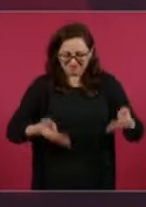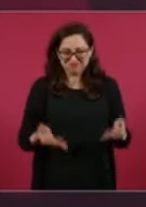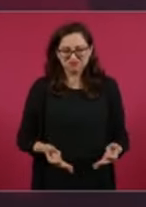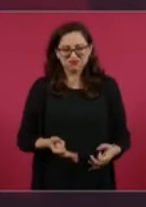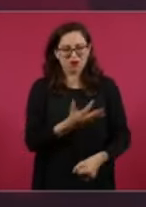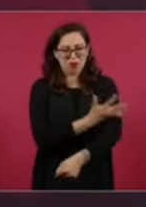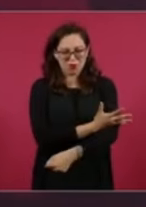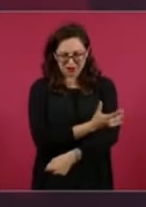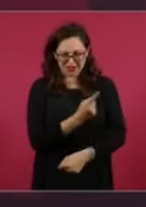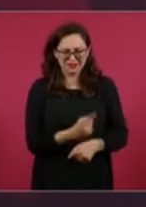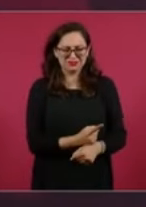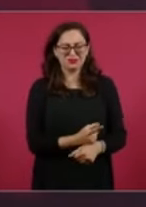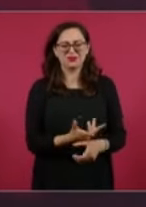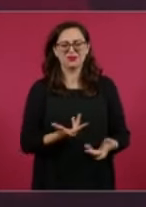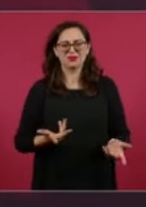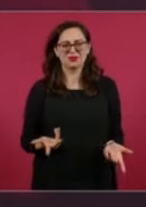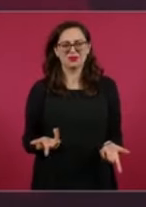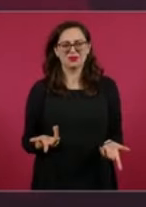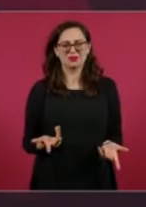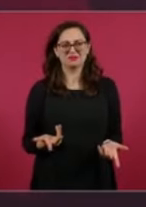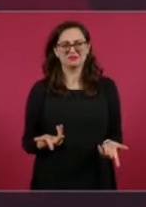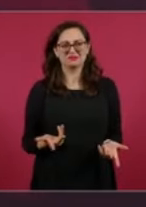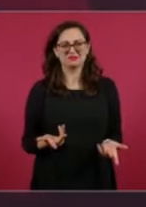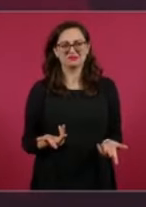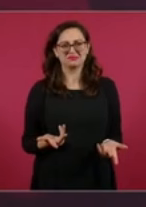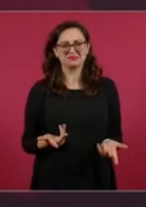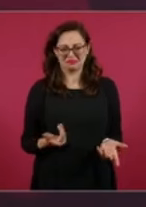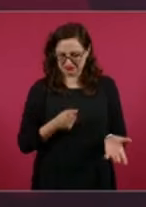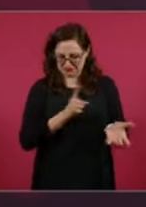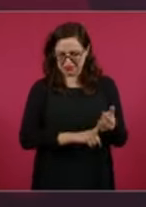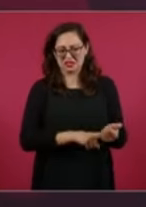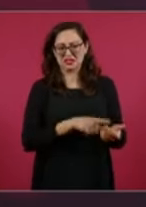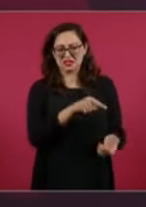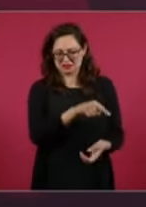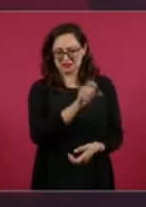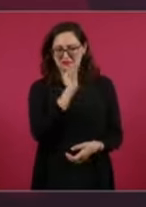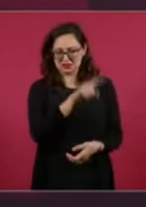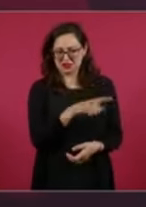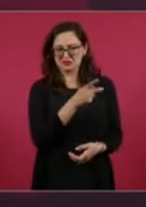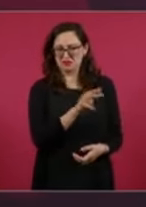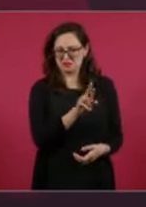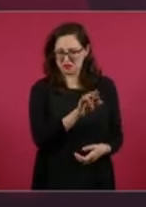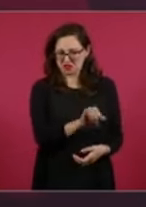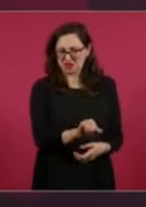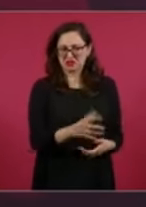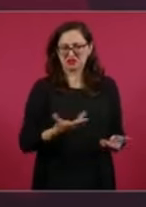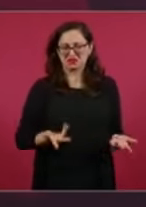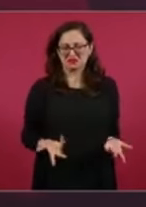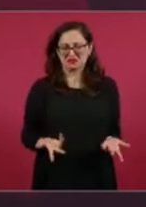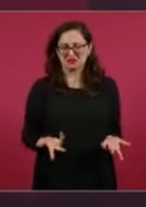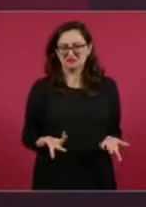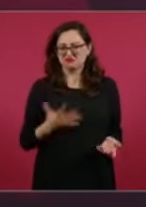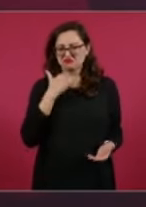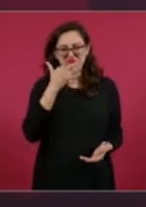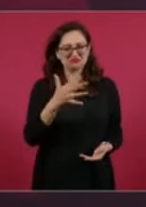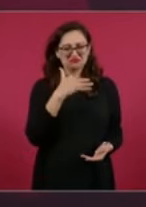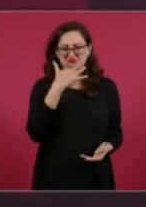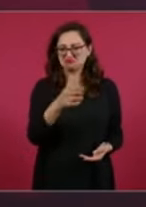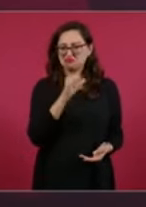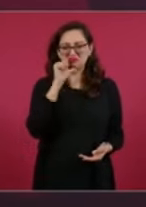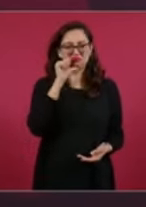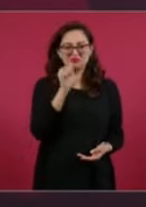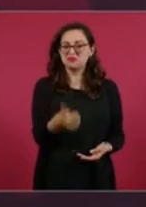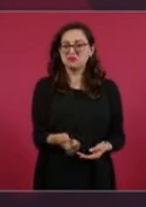no corrupto,